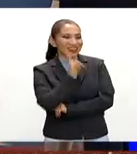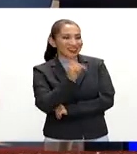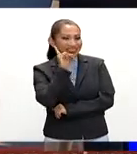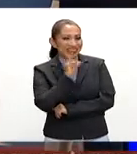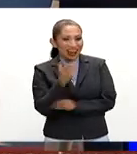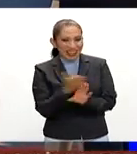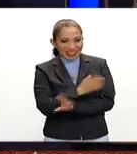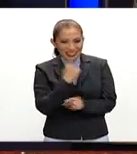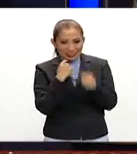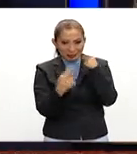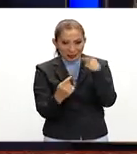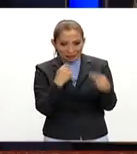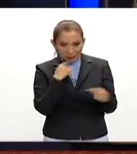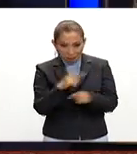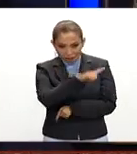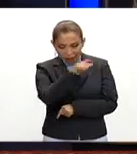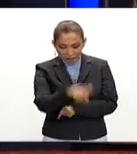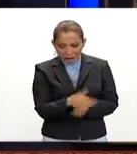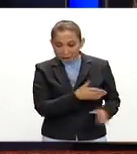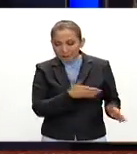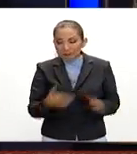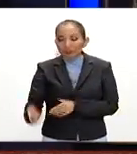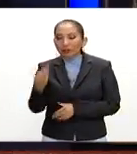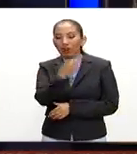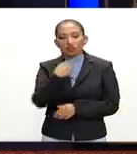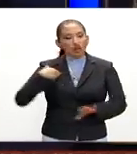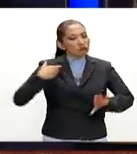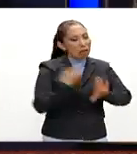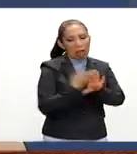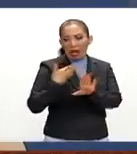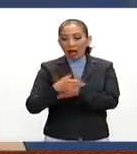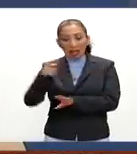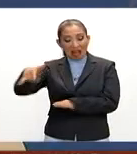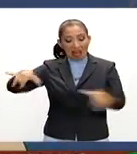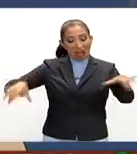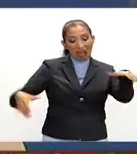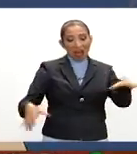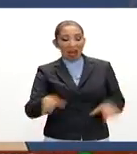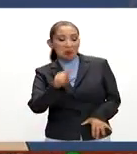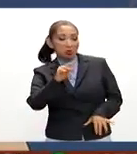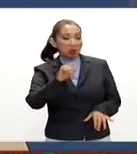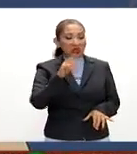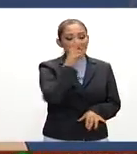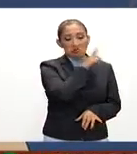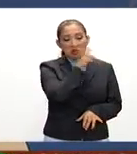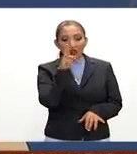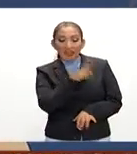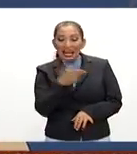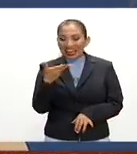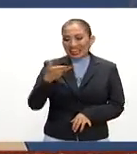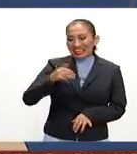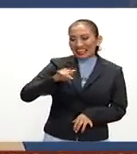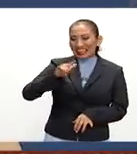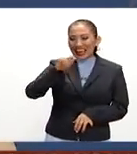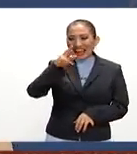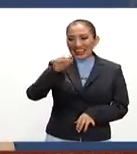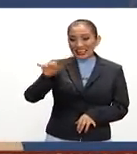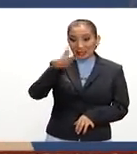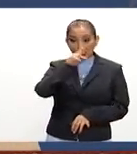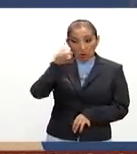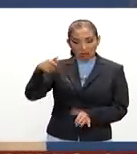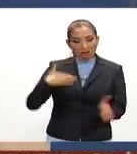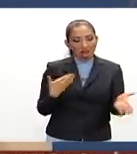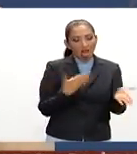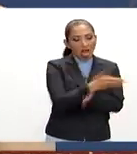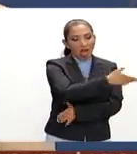principio del debate. Más adelante, ambos se acusaron de ser marionetas de Vladimir Putin. Hillary Clinton afirmó que Rusia ha